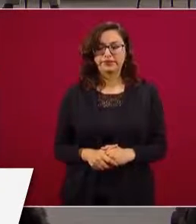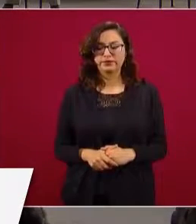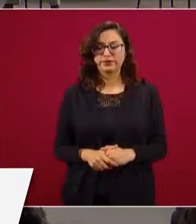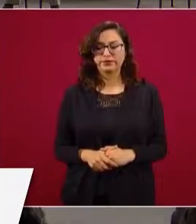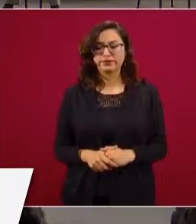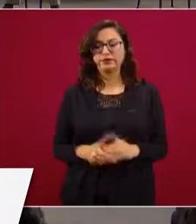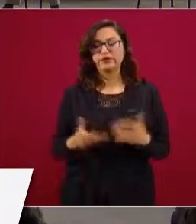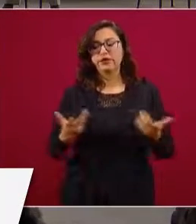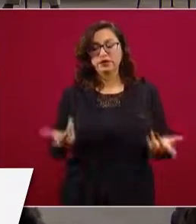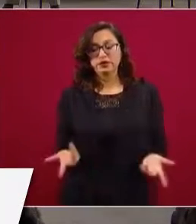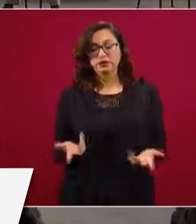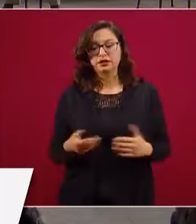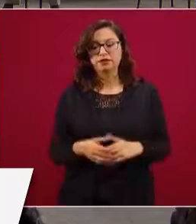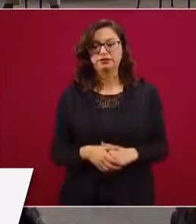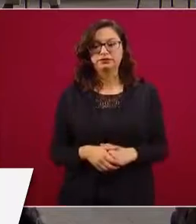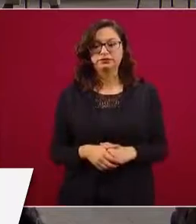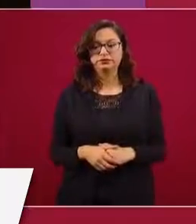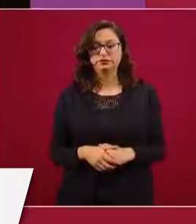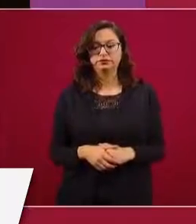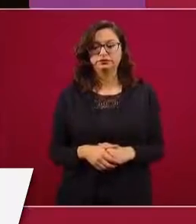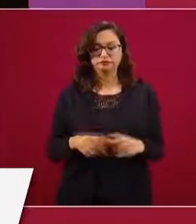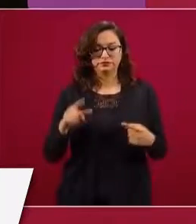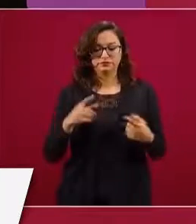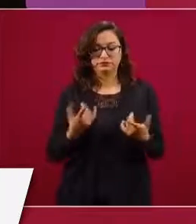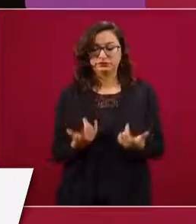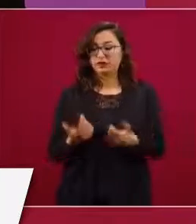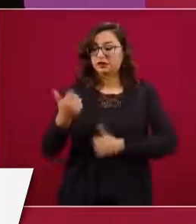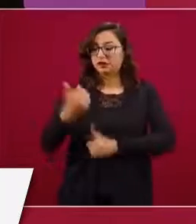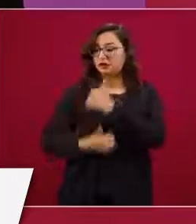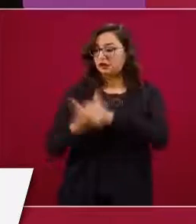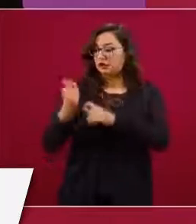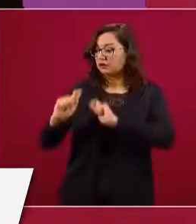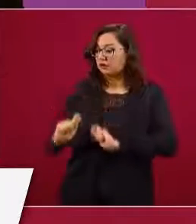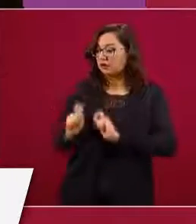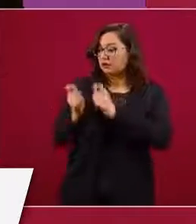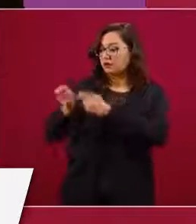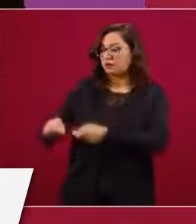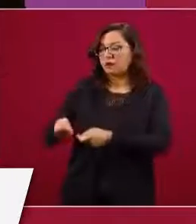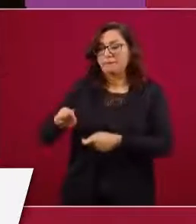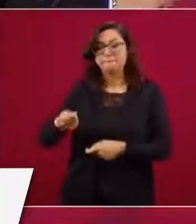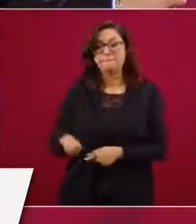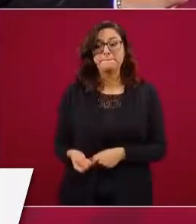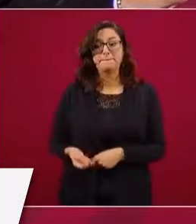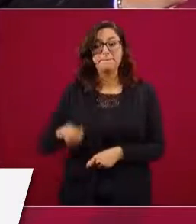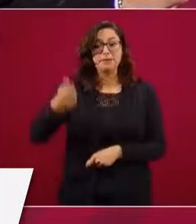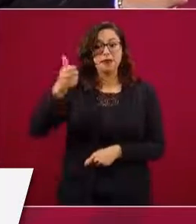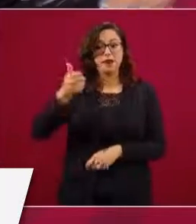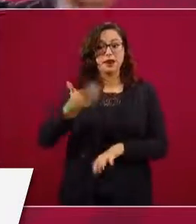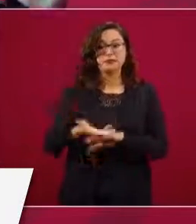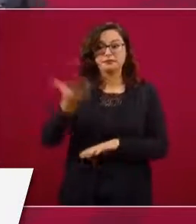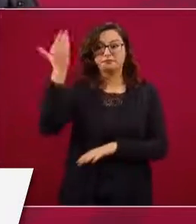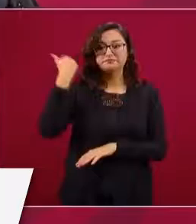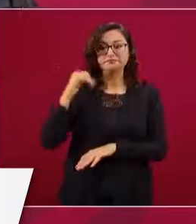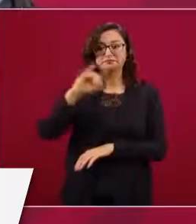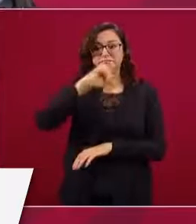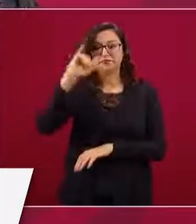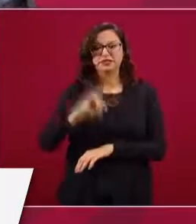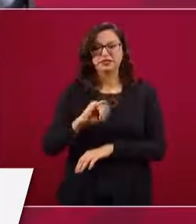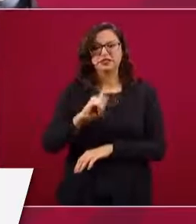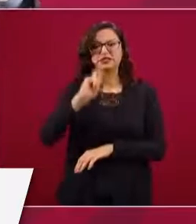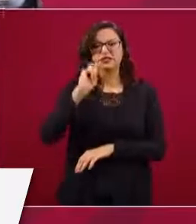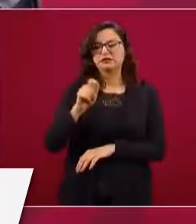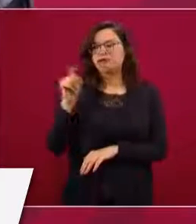sintetizo. Primera vez en la historia una licitación por encargo, es decir, la Organización de las Naciones Unidas busca,